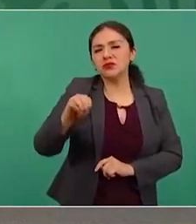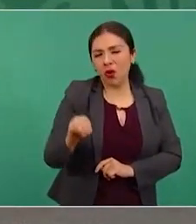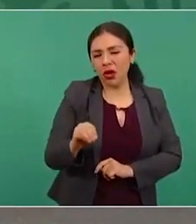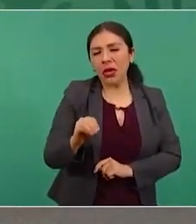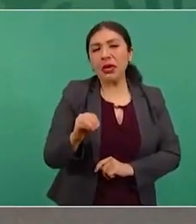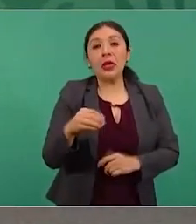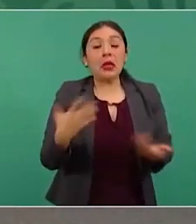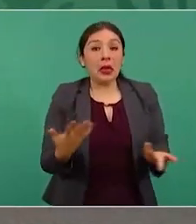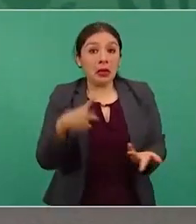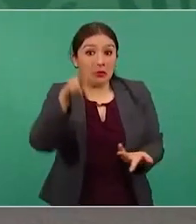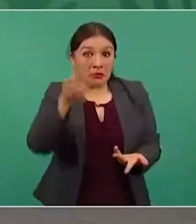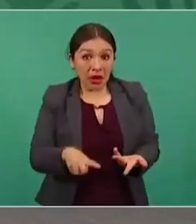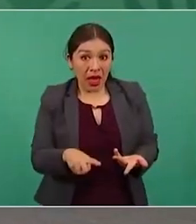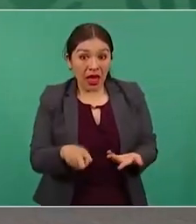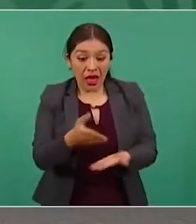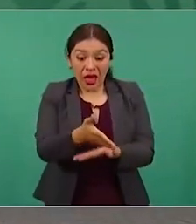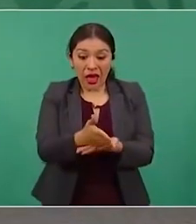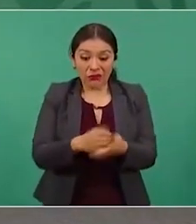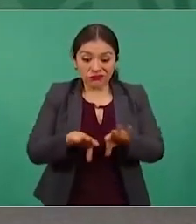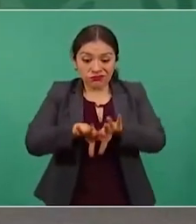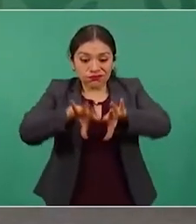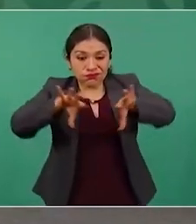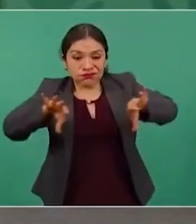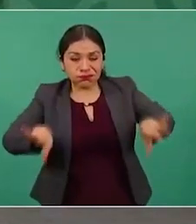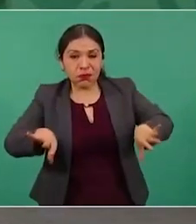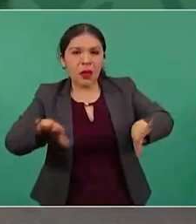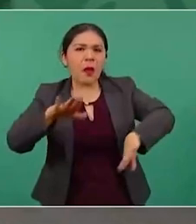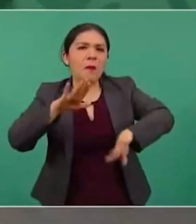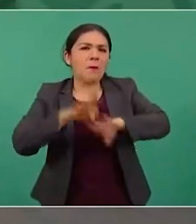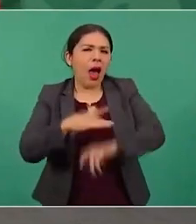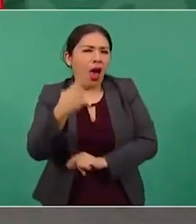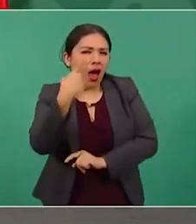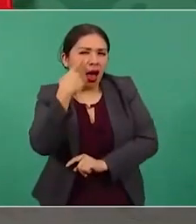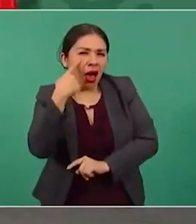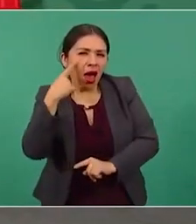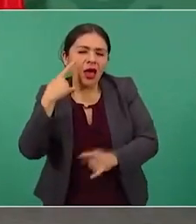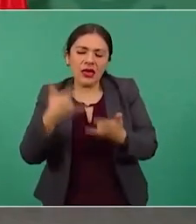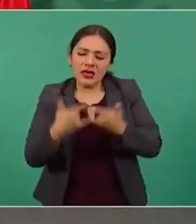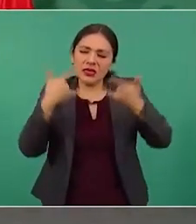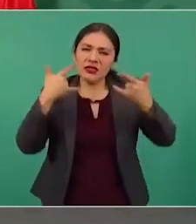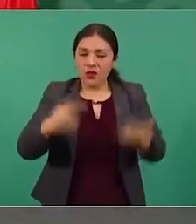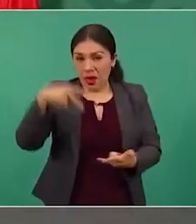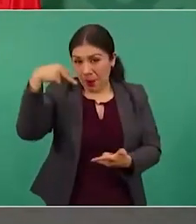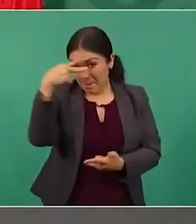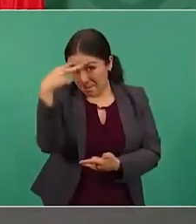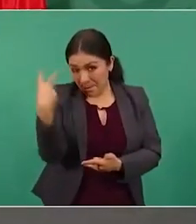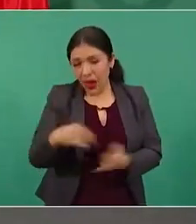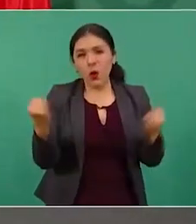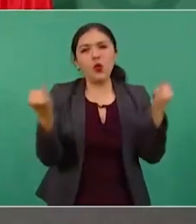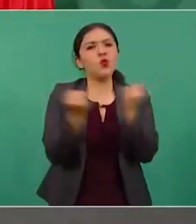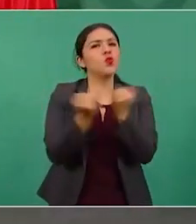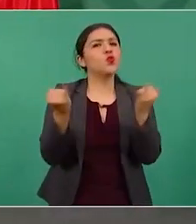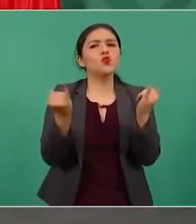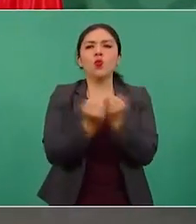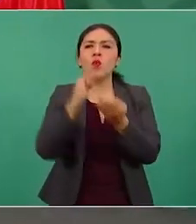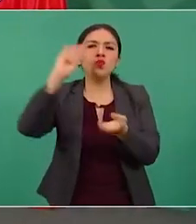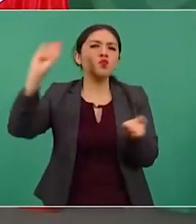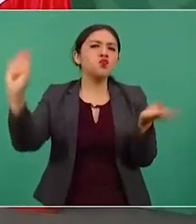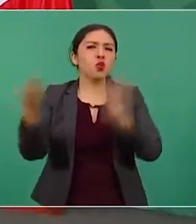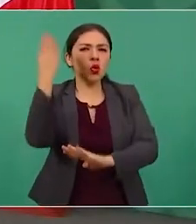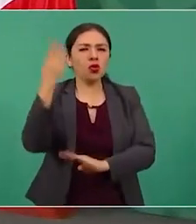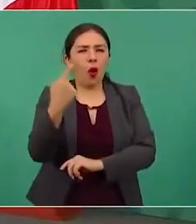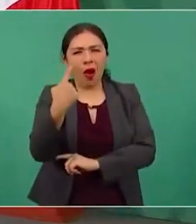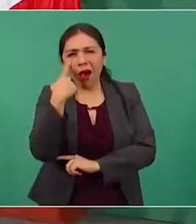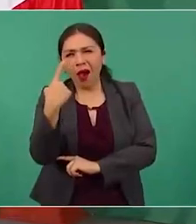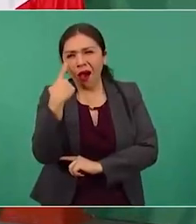son dos grandes corrientes en la historia de México y en la historia del mundo